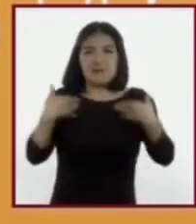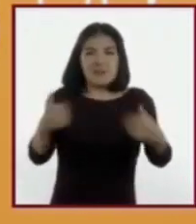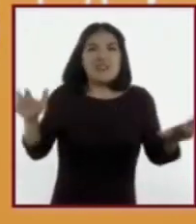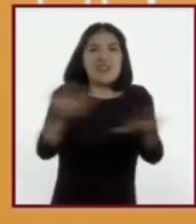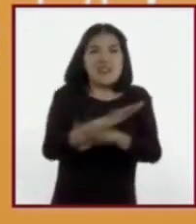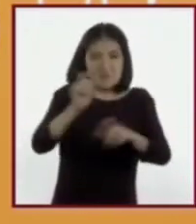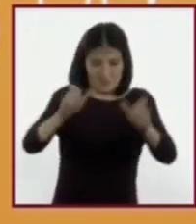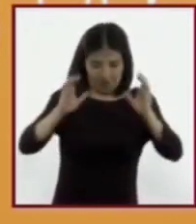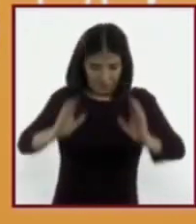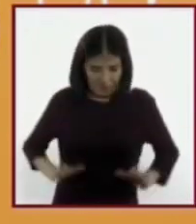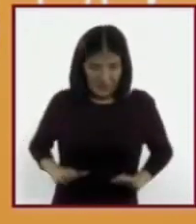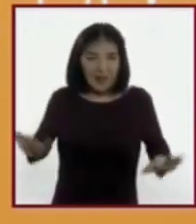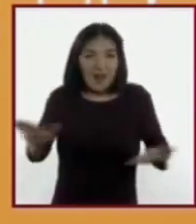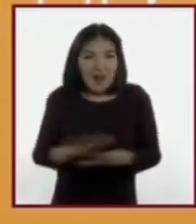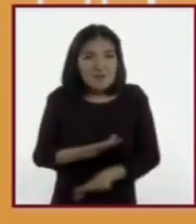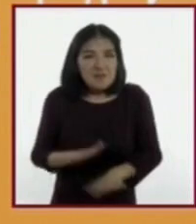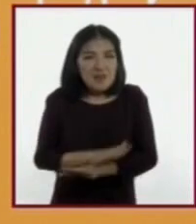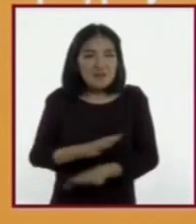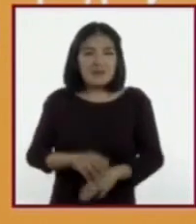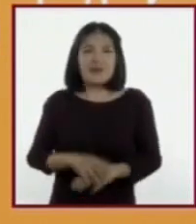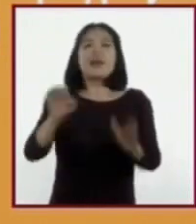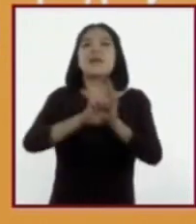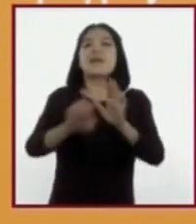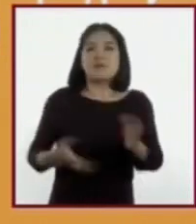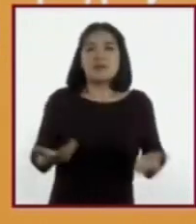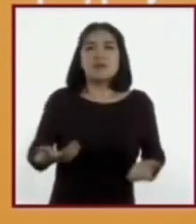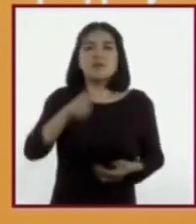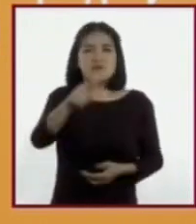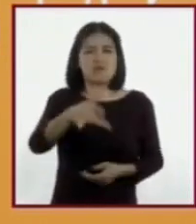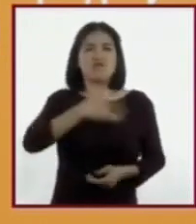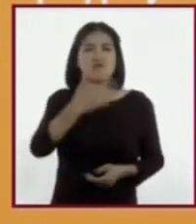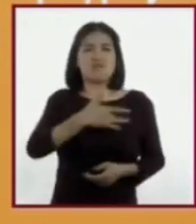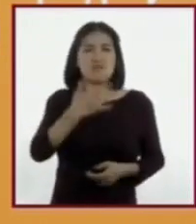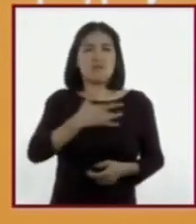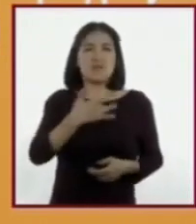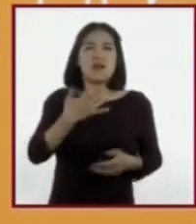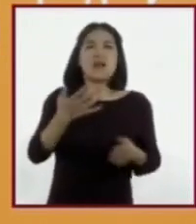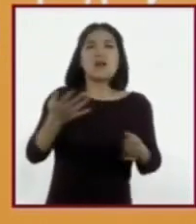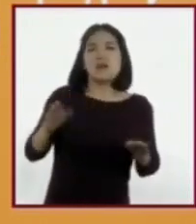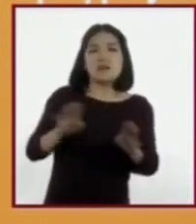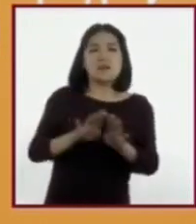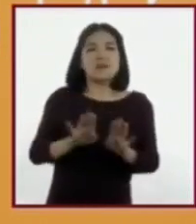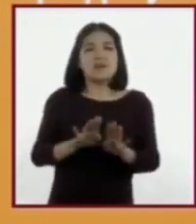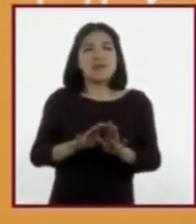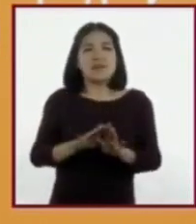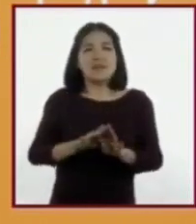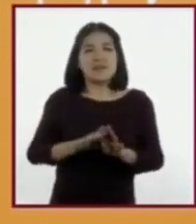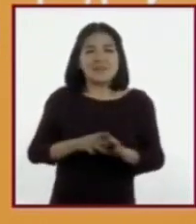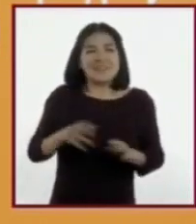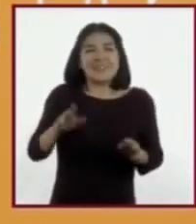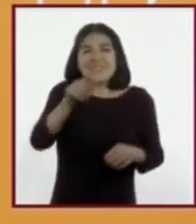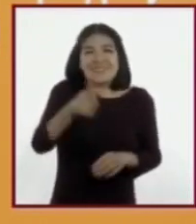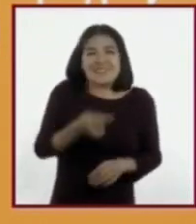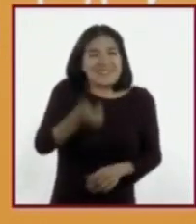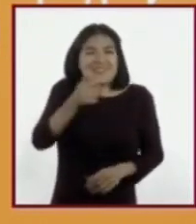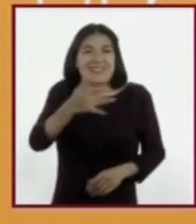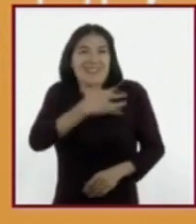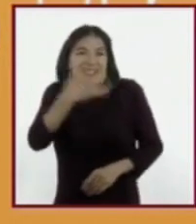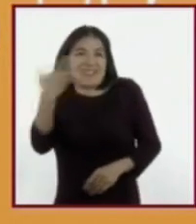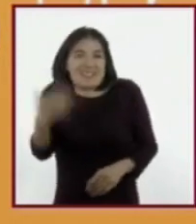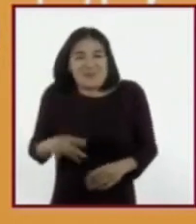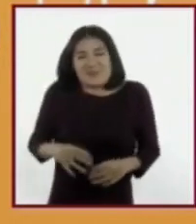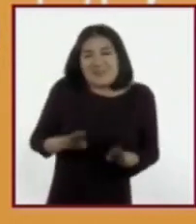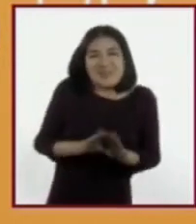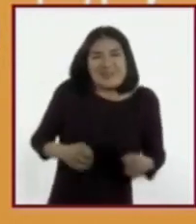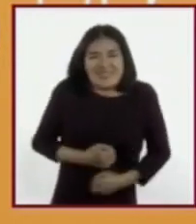observamos en nuestro cuerpo. Por ejemplo, ¿qué tan cómodos nos sentimos con el sentir? Mariposas en la panza cuando vemos a la